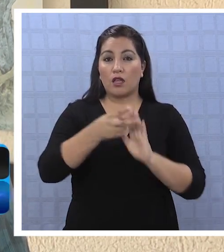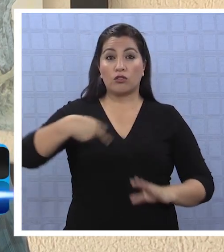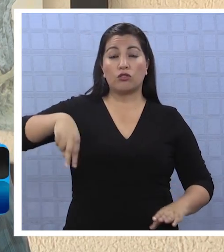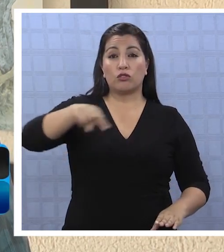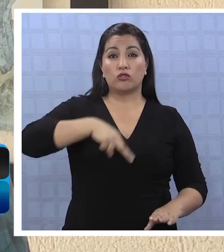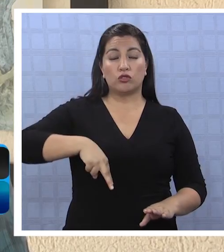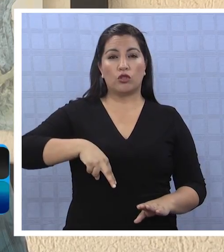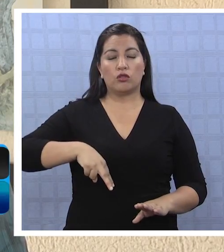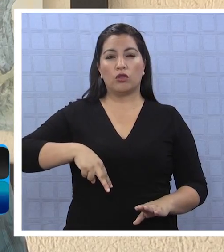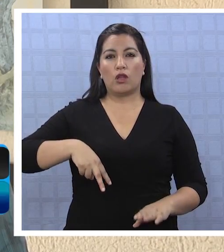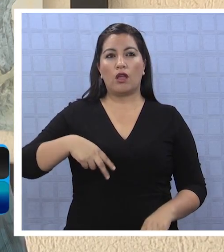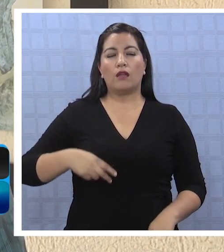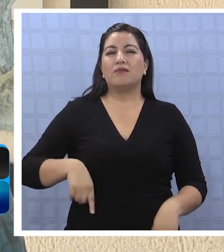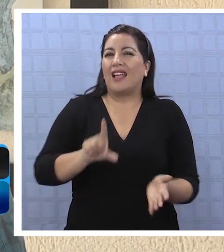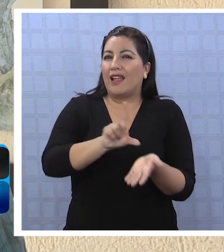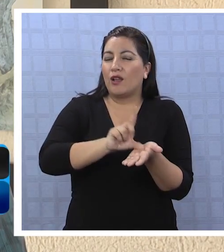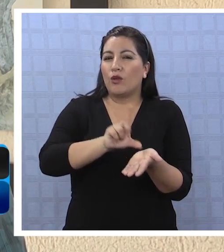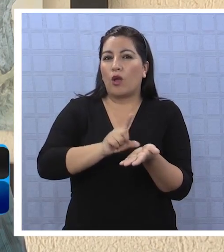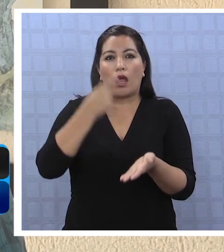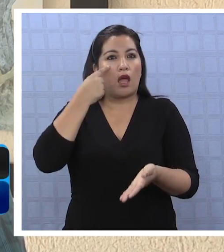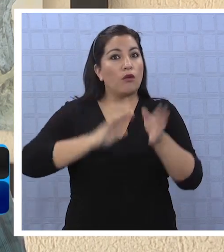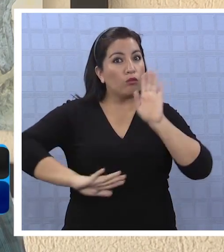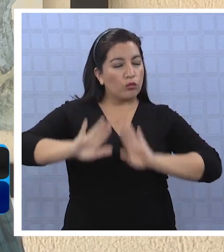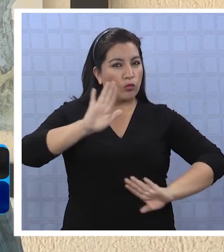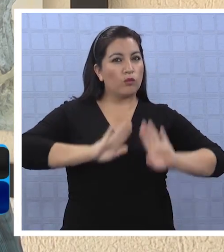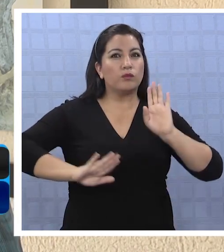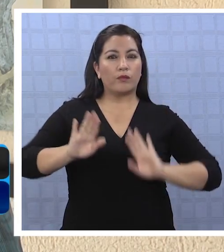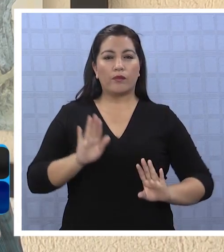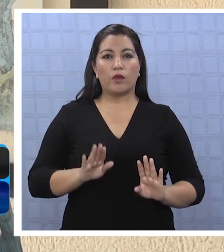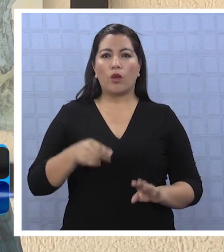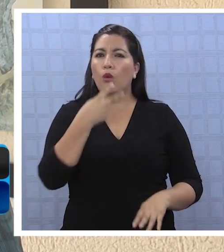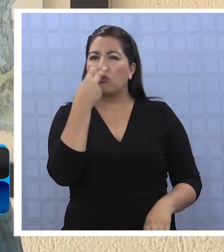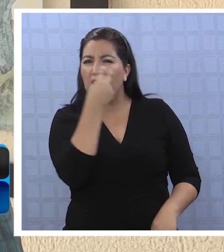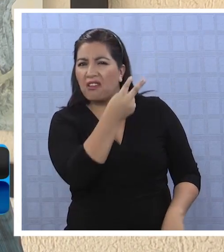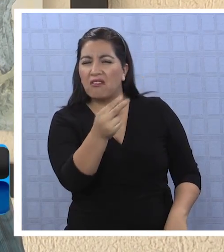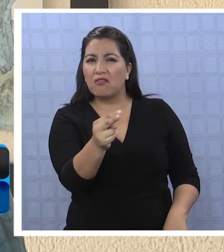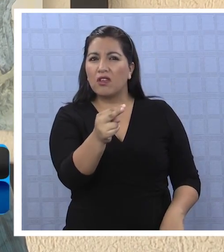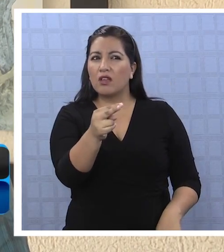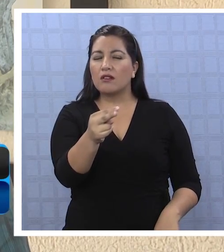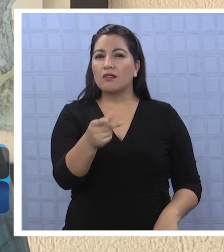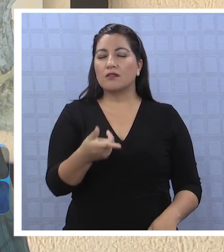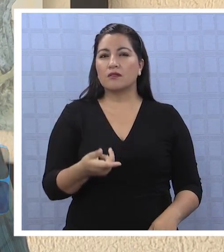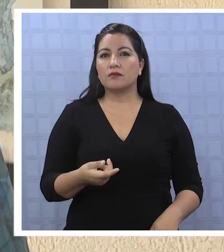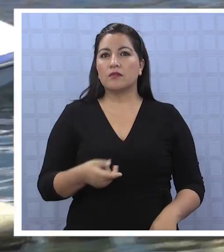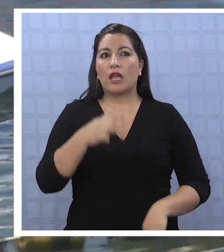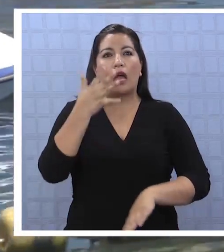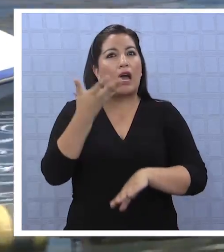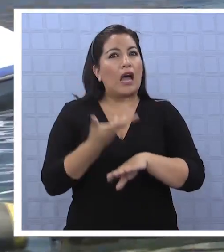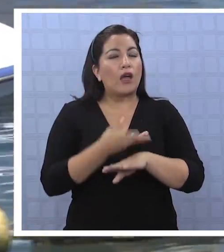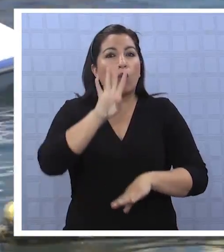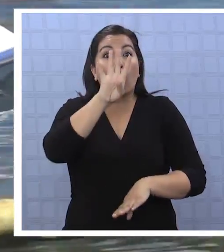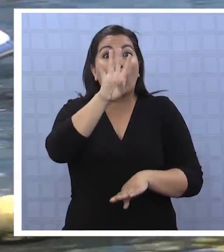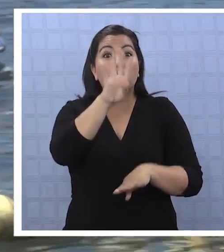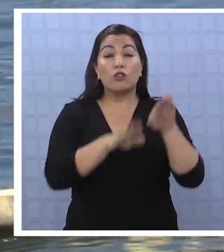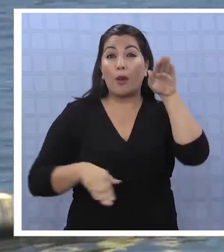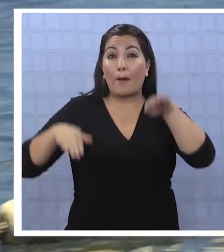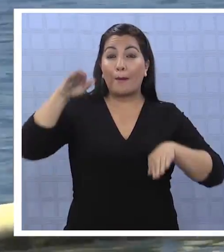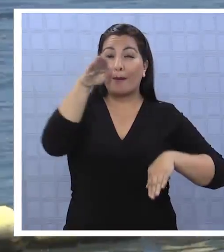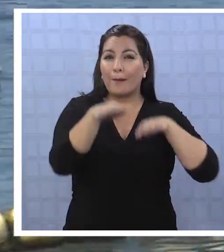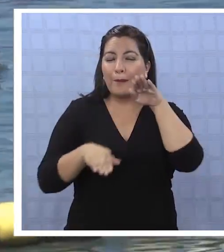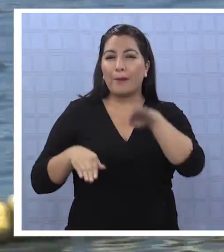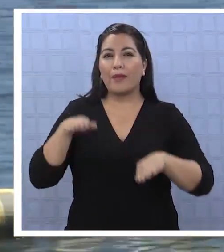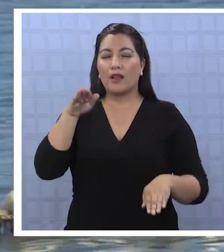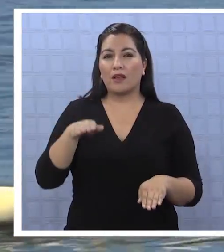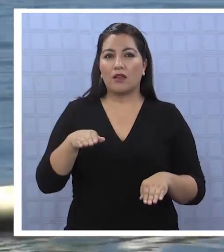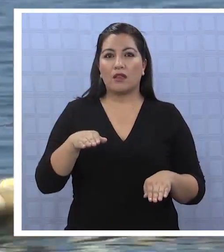protegemos nuestra propiedad de privada, y de hecho usted ve en el cuadro que hubo, hay cuatro playas que tienen un acceso